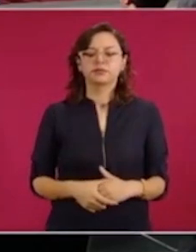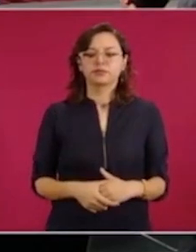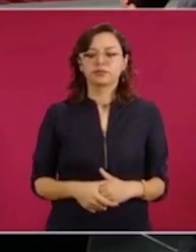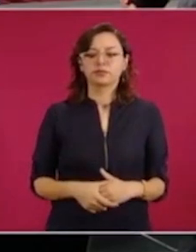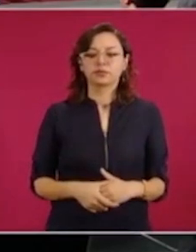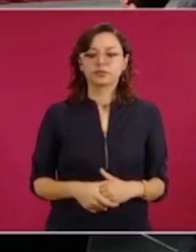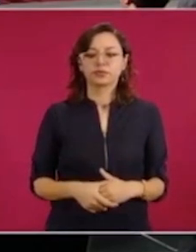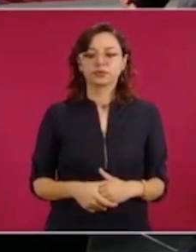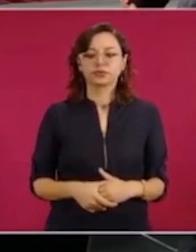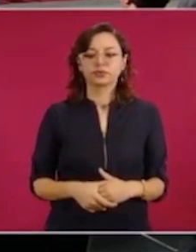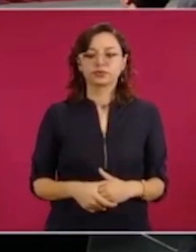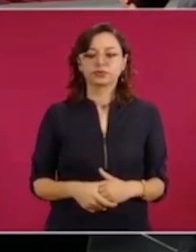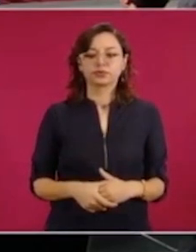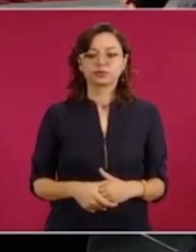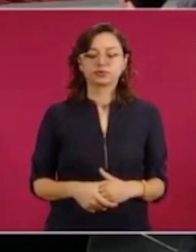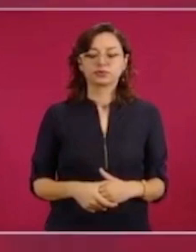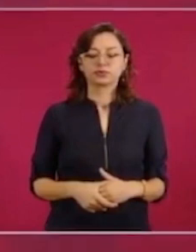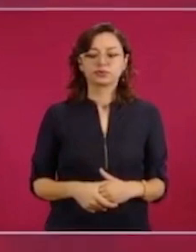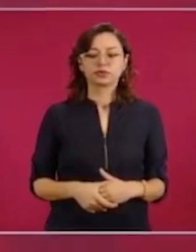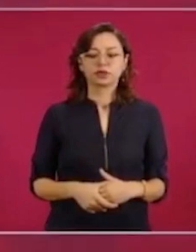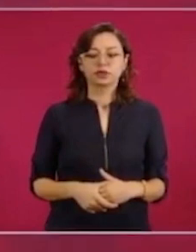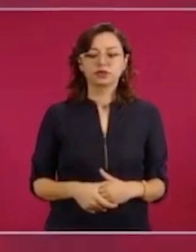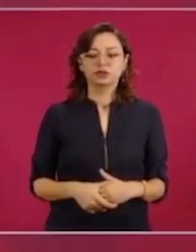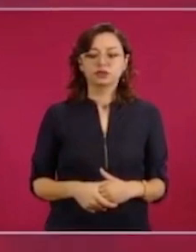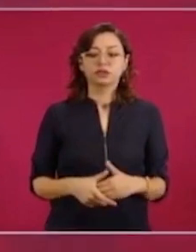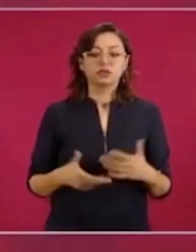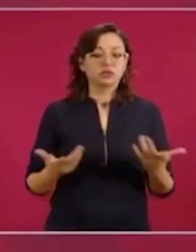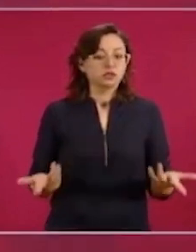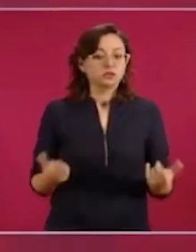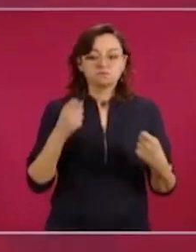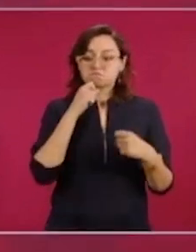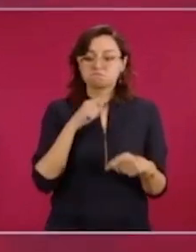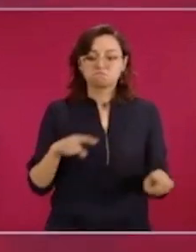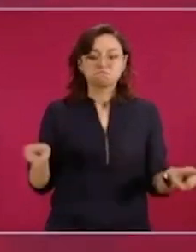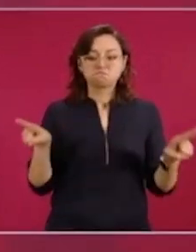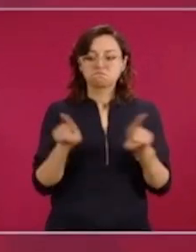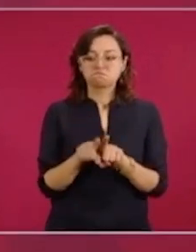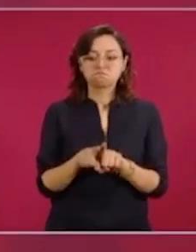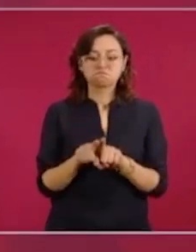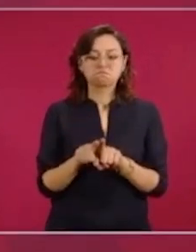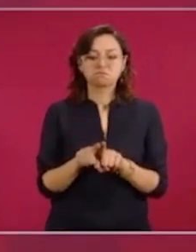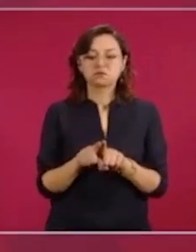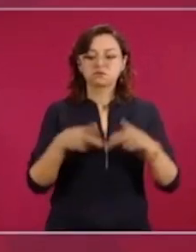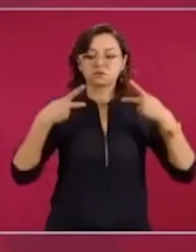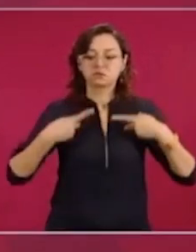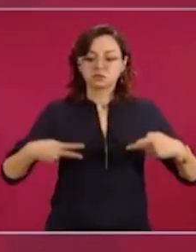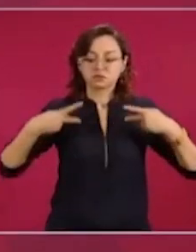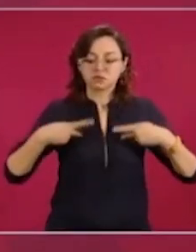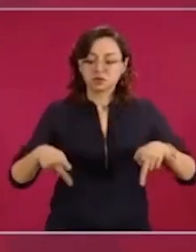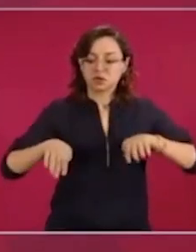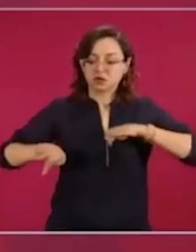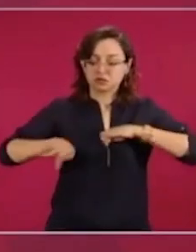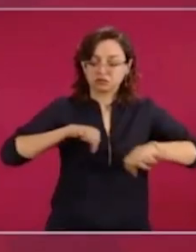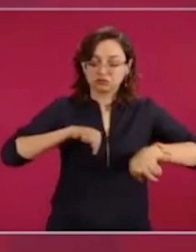haber limitaciones para los trabajadores